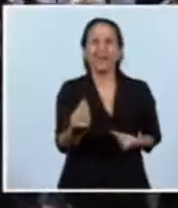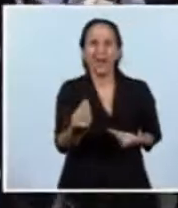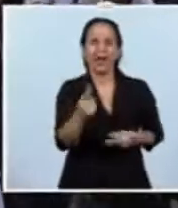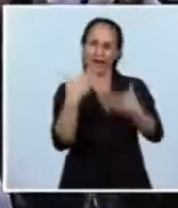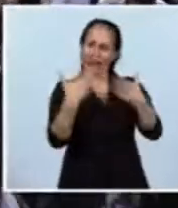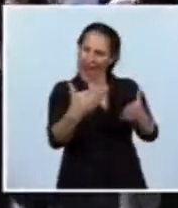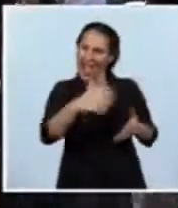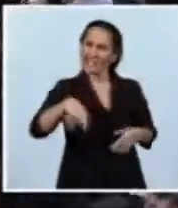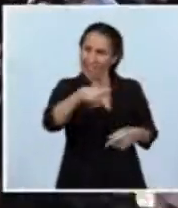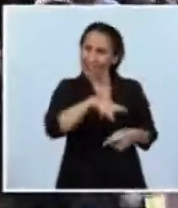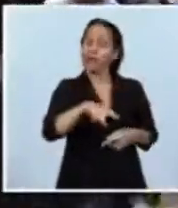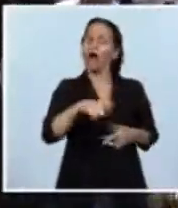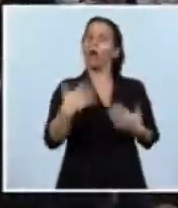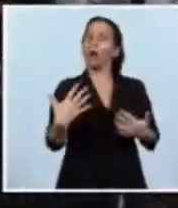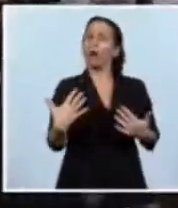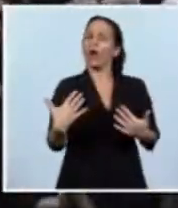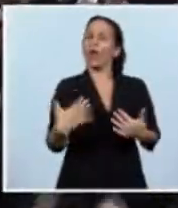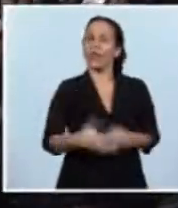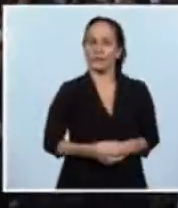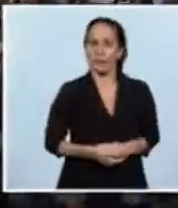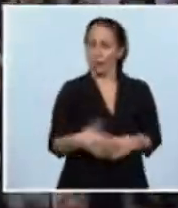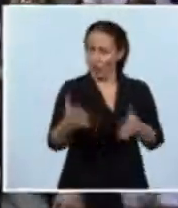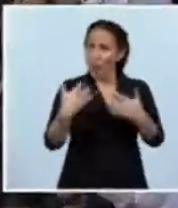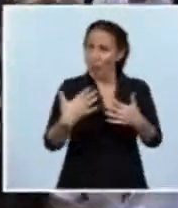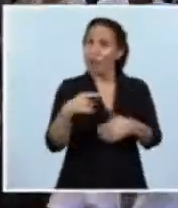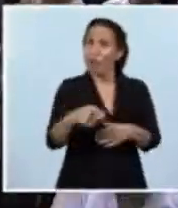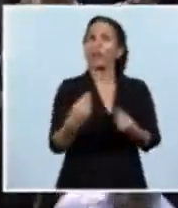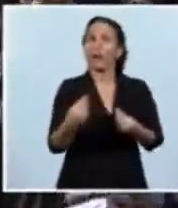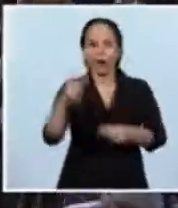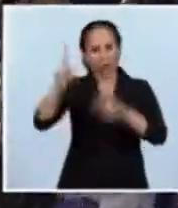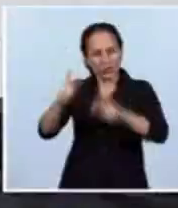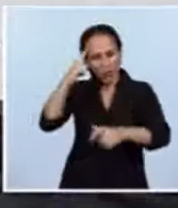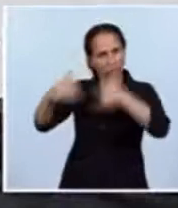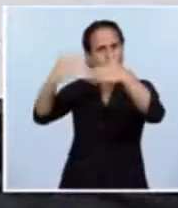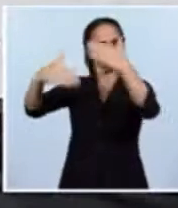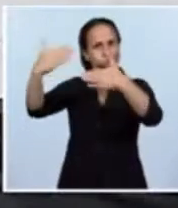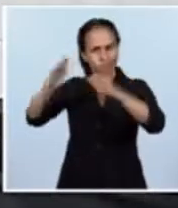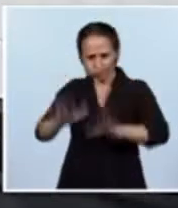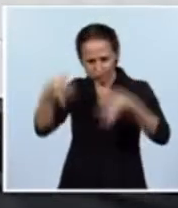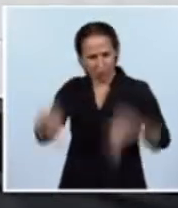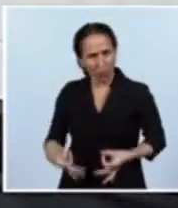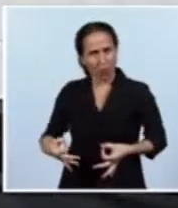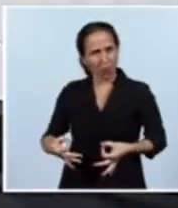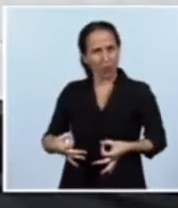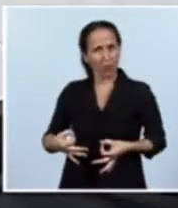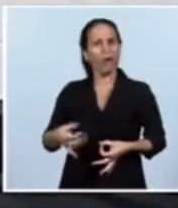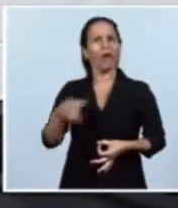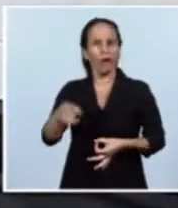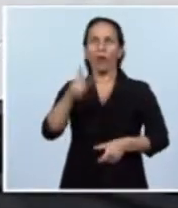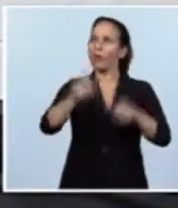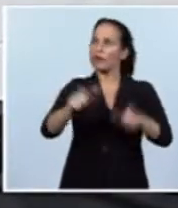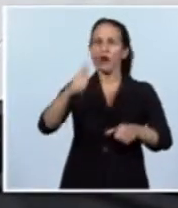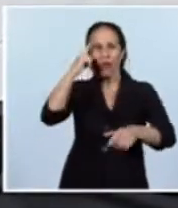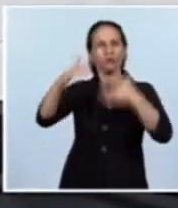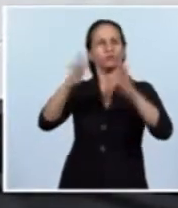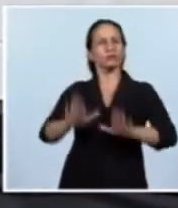una mayor capacitación a toda la población.